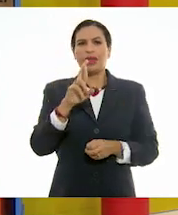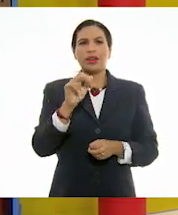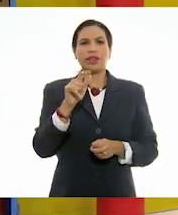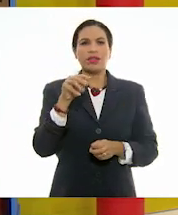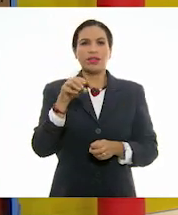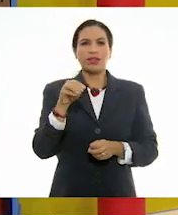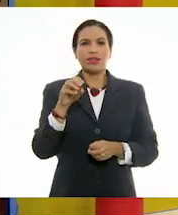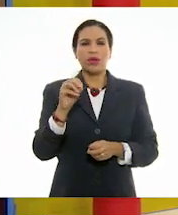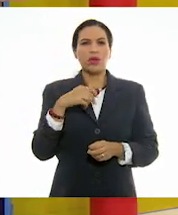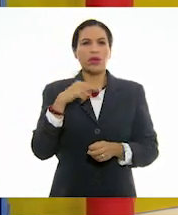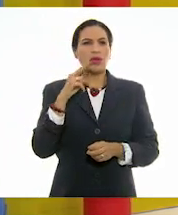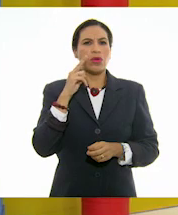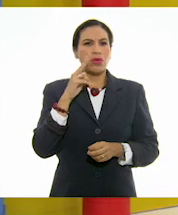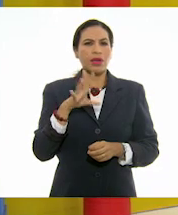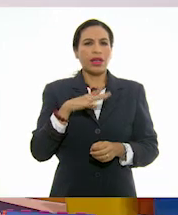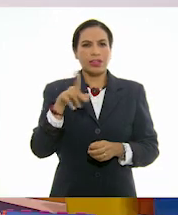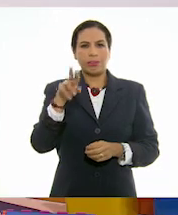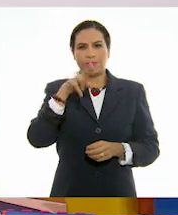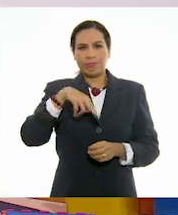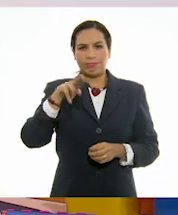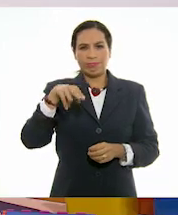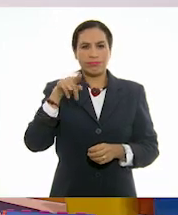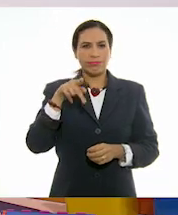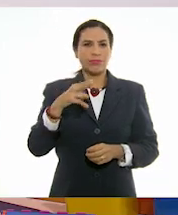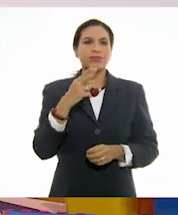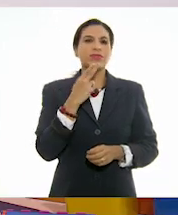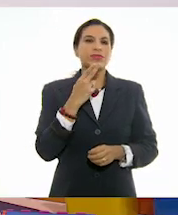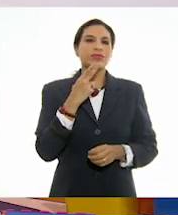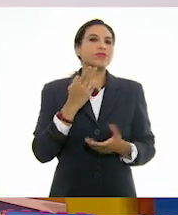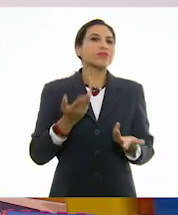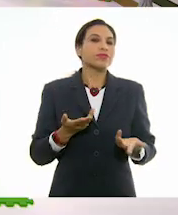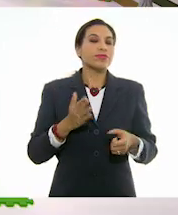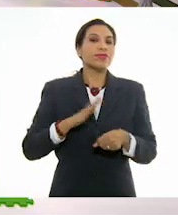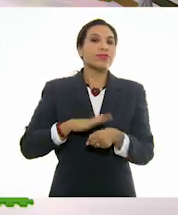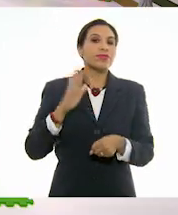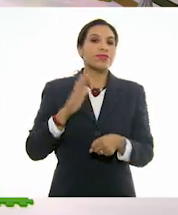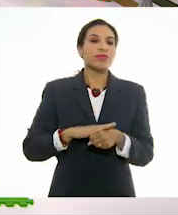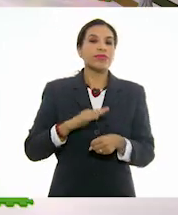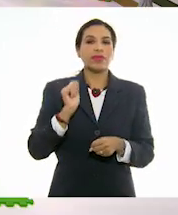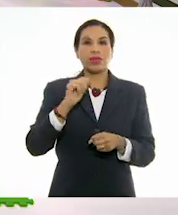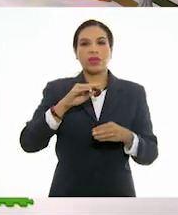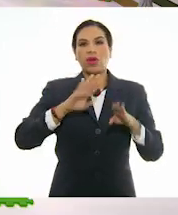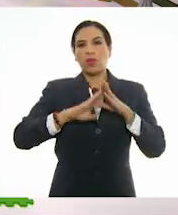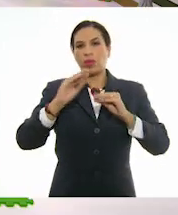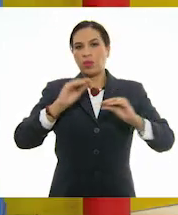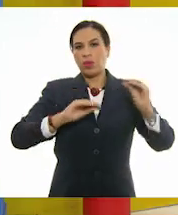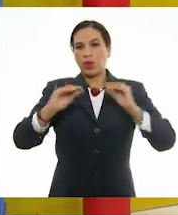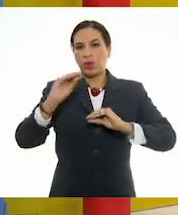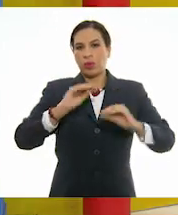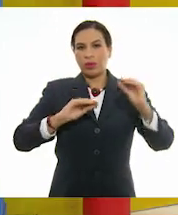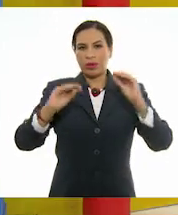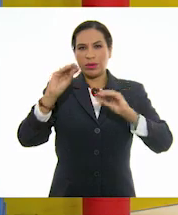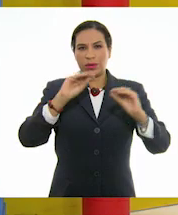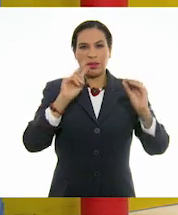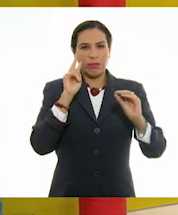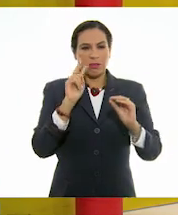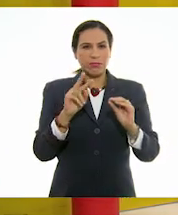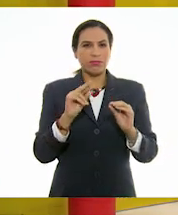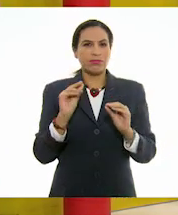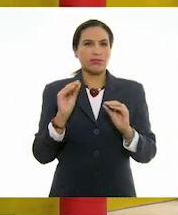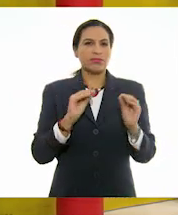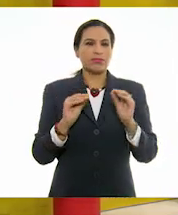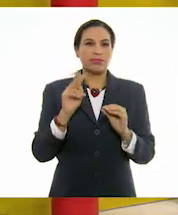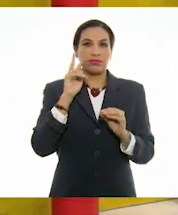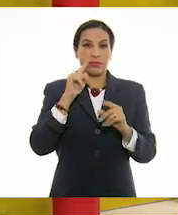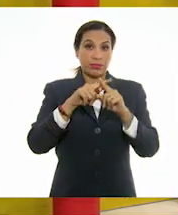porque a mí me parece que es uno de los pintores que utilizan más el movimiento. Es decir, no se va a mover,